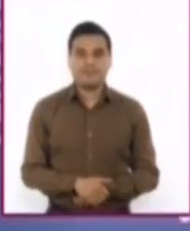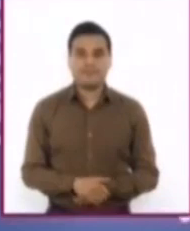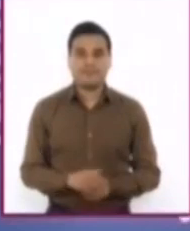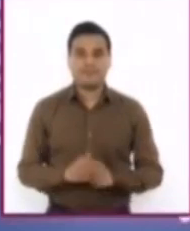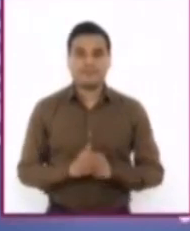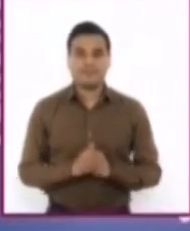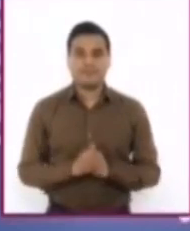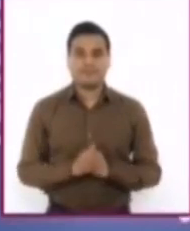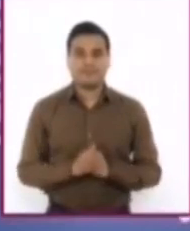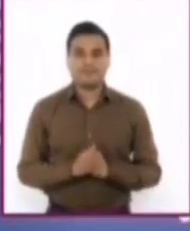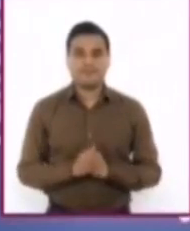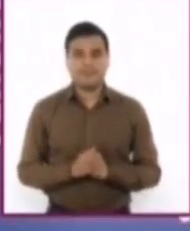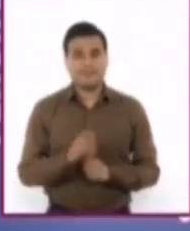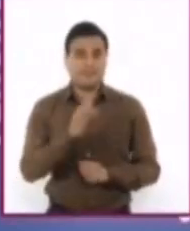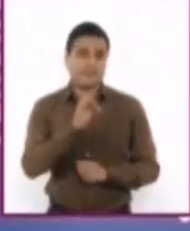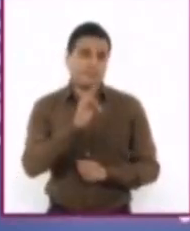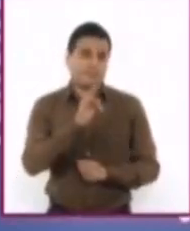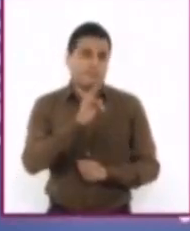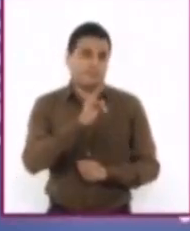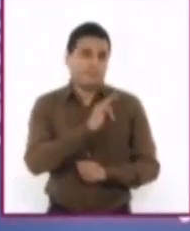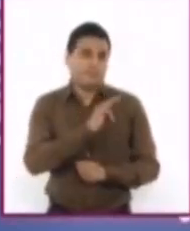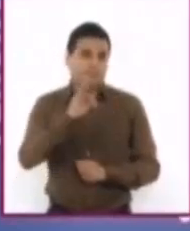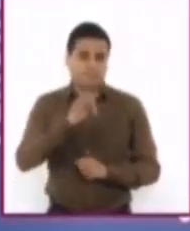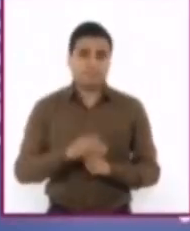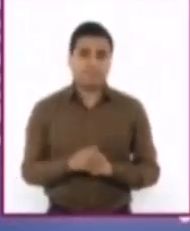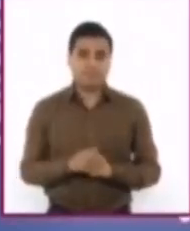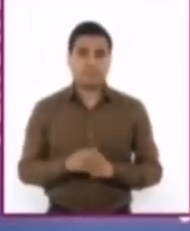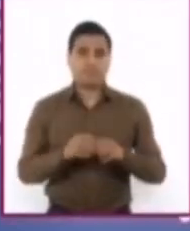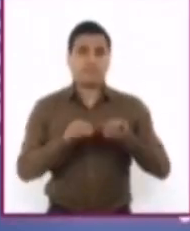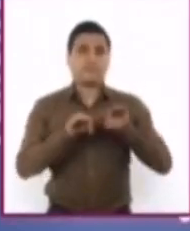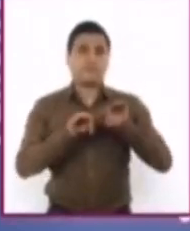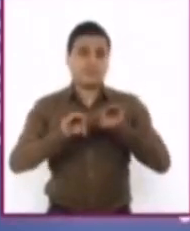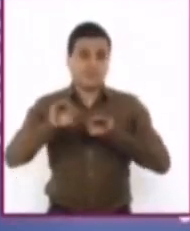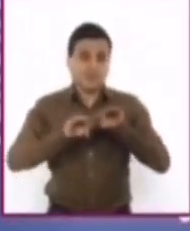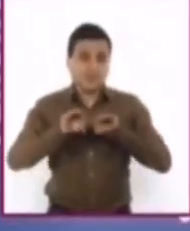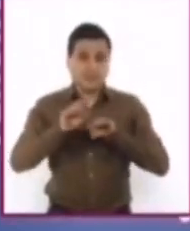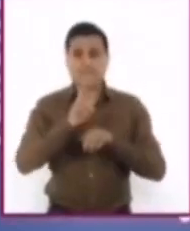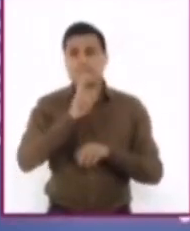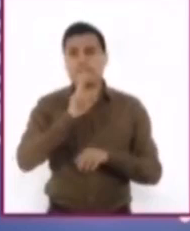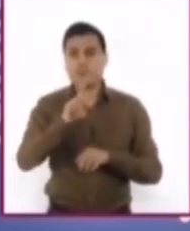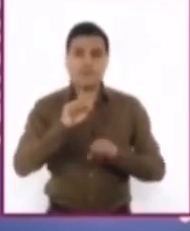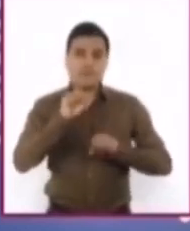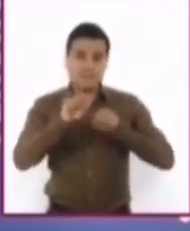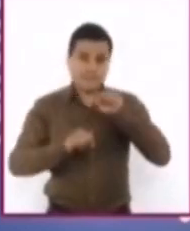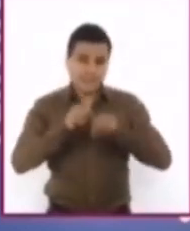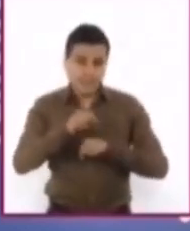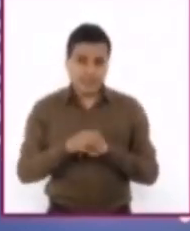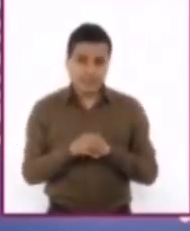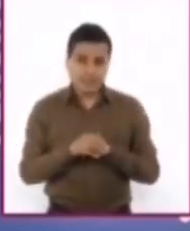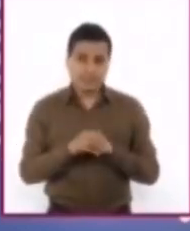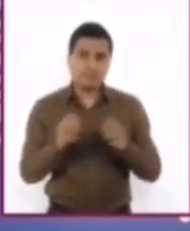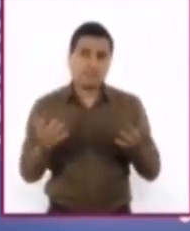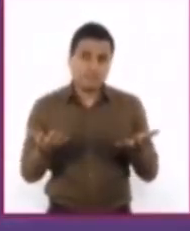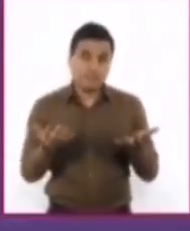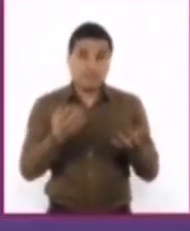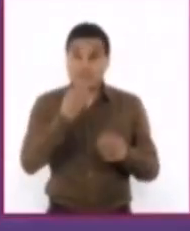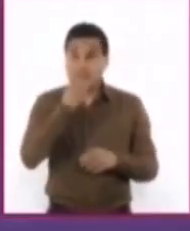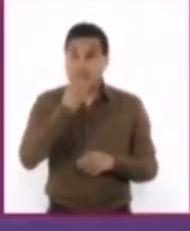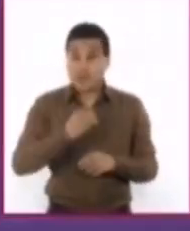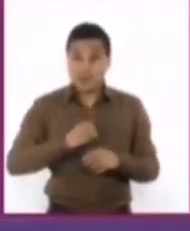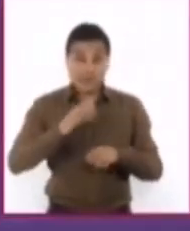Una alternativa más factible es ir al trabajo en bicicleta, a pesar de que se haga más tiempo.